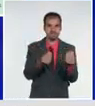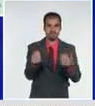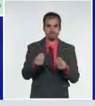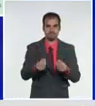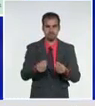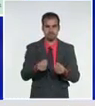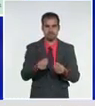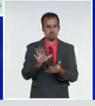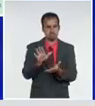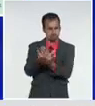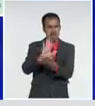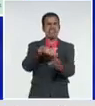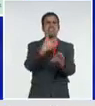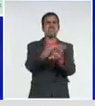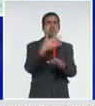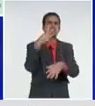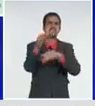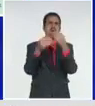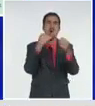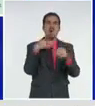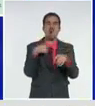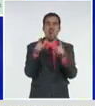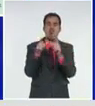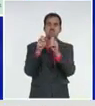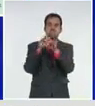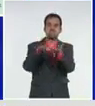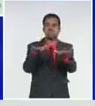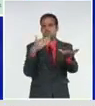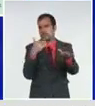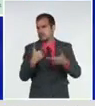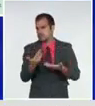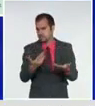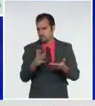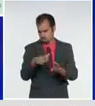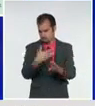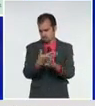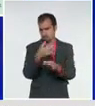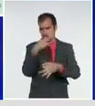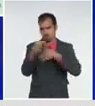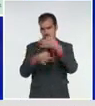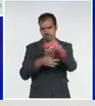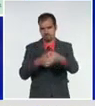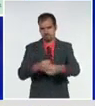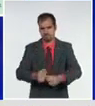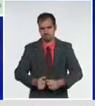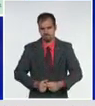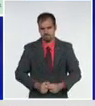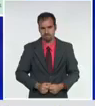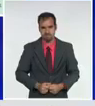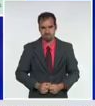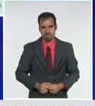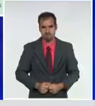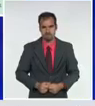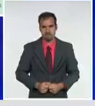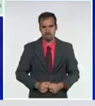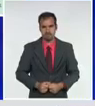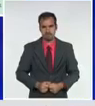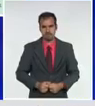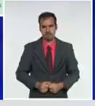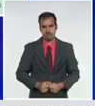que realmente, influyen mucho, en estos comportamientos, elevados, eventos institucionales,